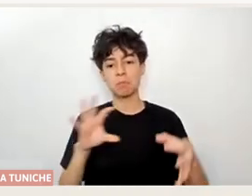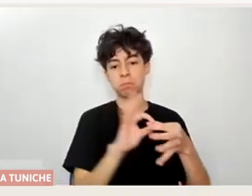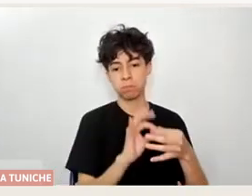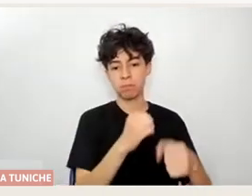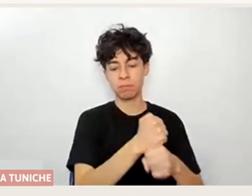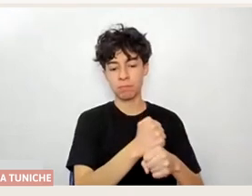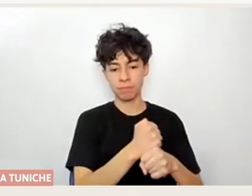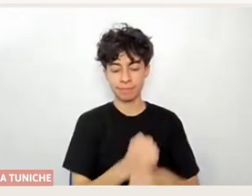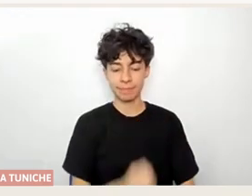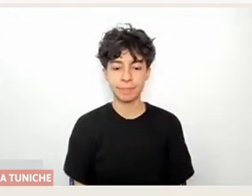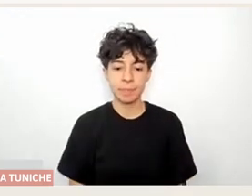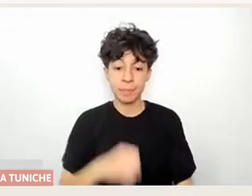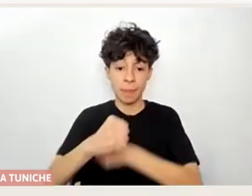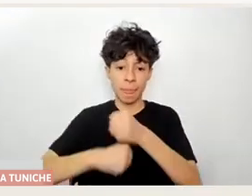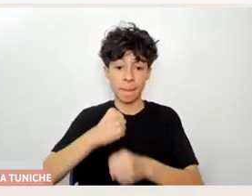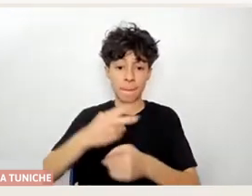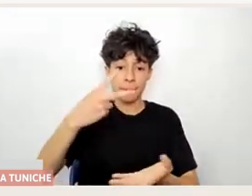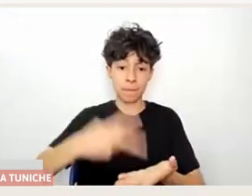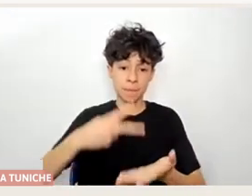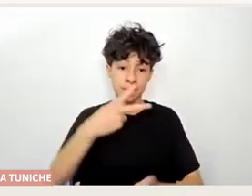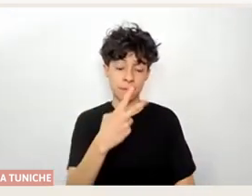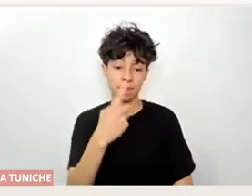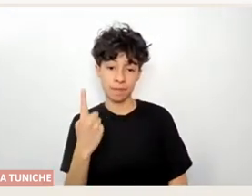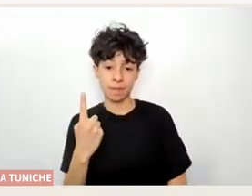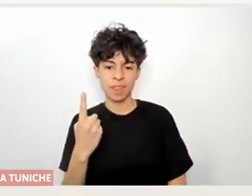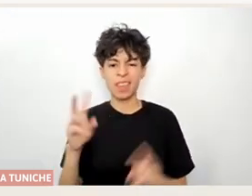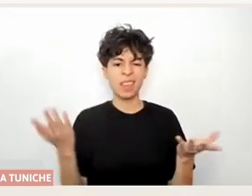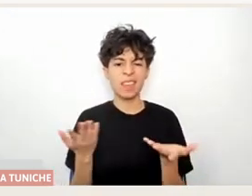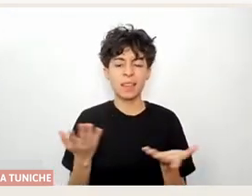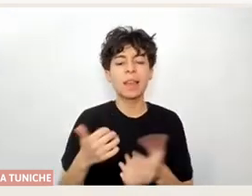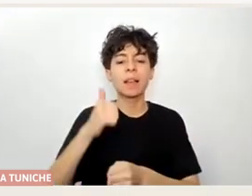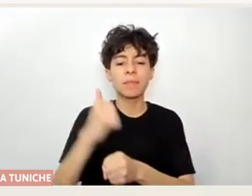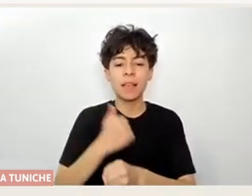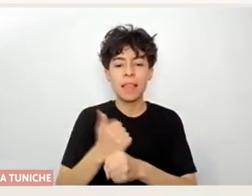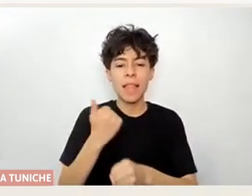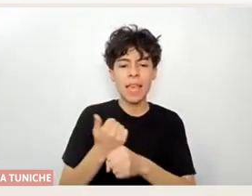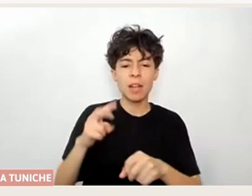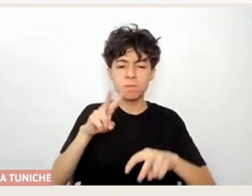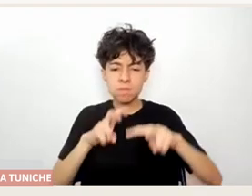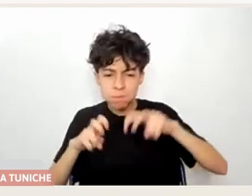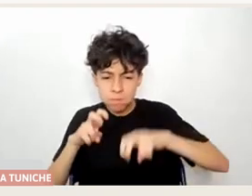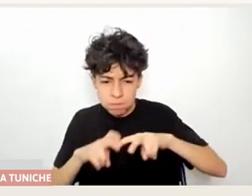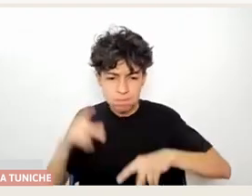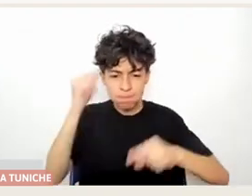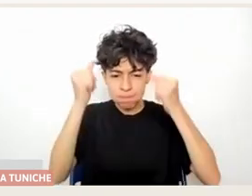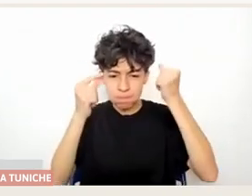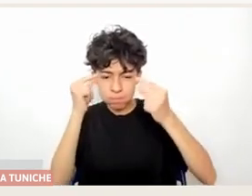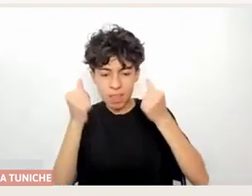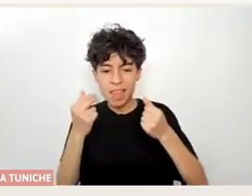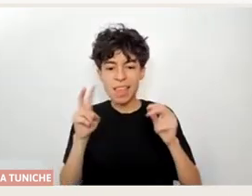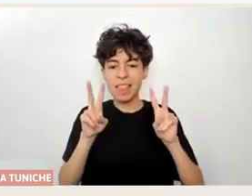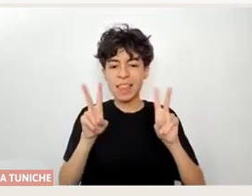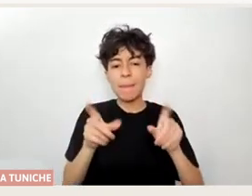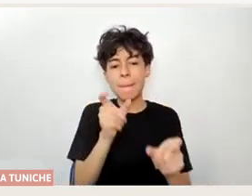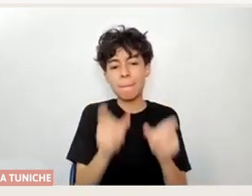impartiendo el taller experimental desde la ceguera, ampliando la convocatoria para personas ciegas y no ciegas, la idea de expandir